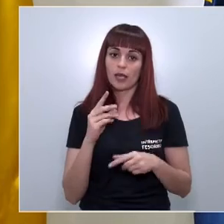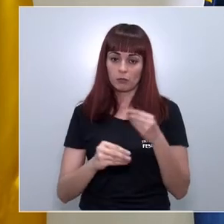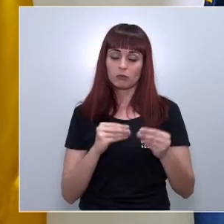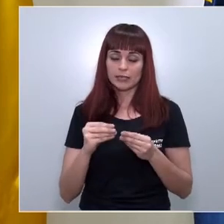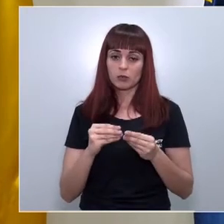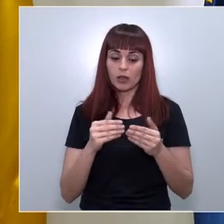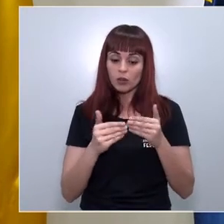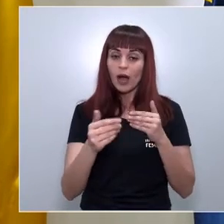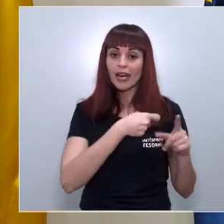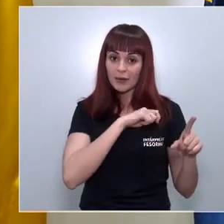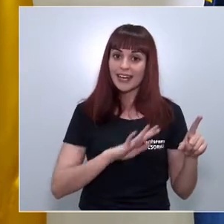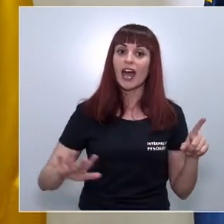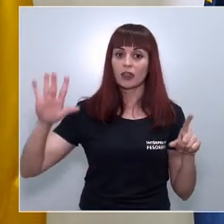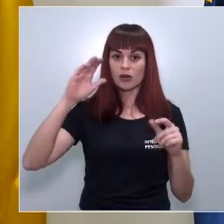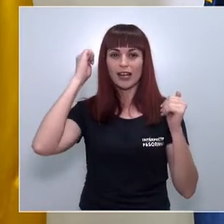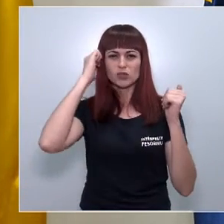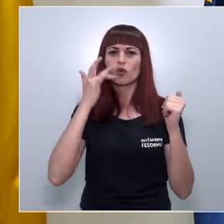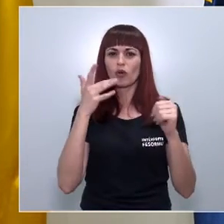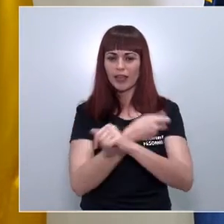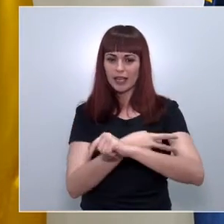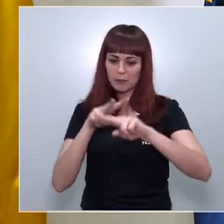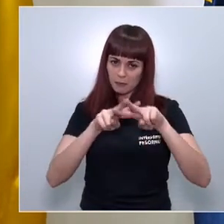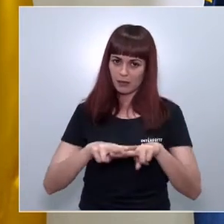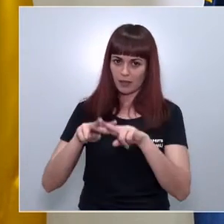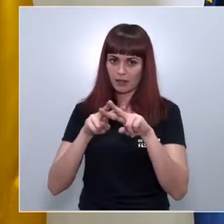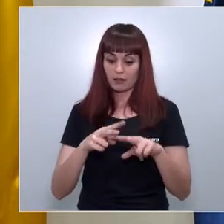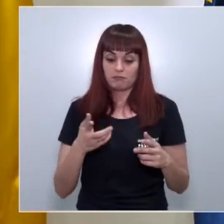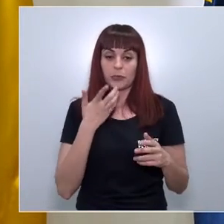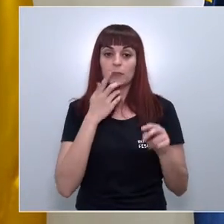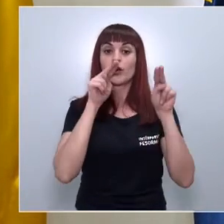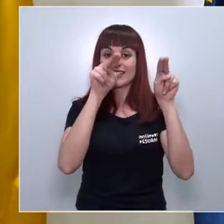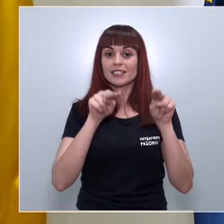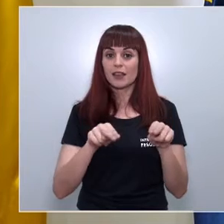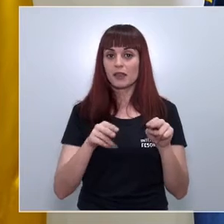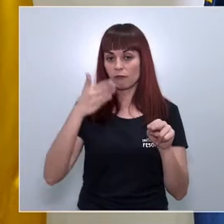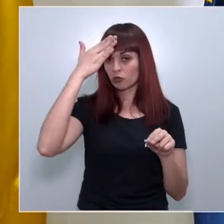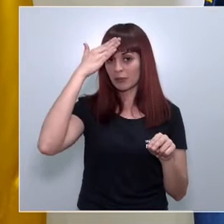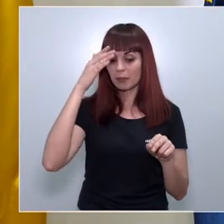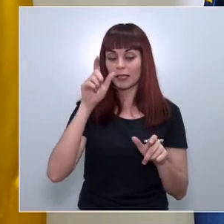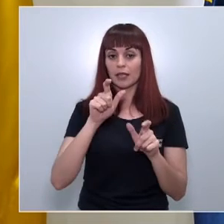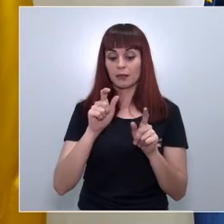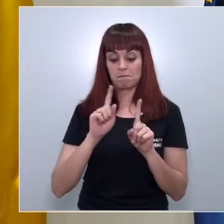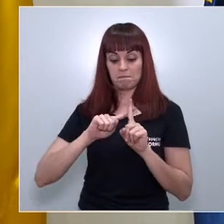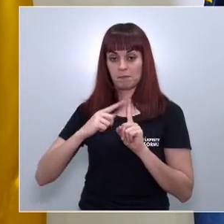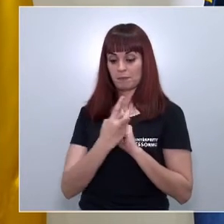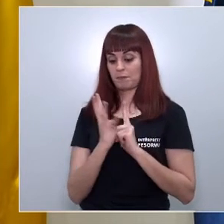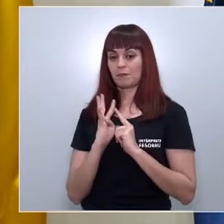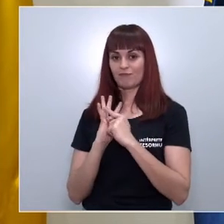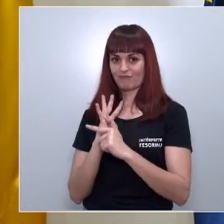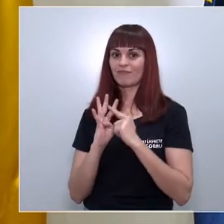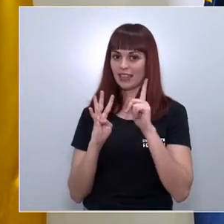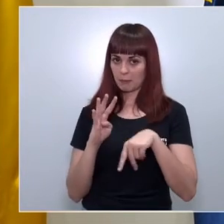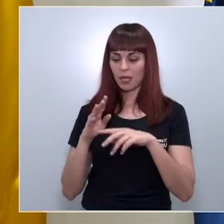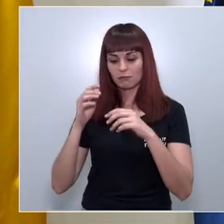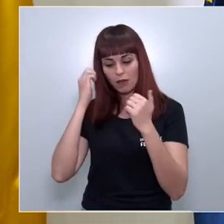seroprovencia a nivel nacional pero son casos donde nos hemos estudiado una determinada población residencia fundamentalmente y los casos estrechos de aquellos casos que han sido positivos también los